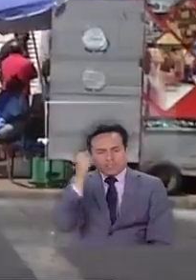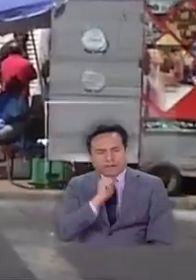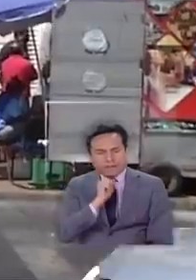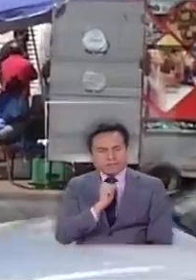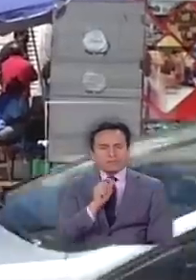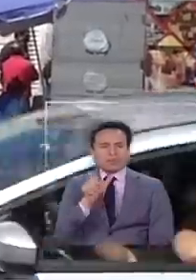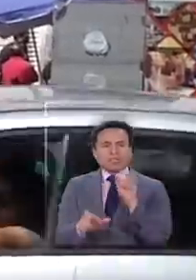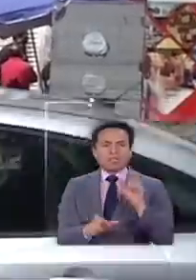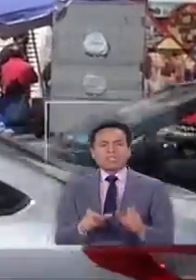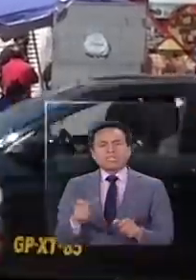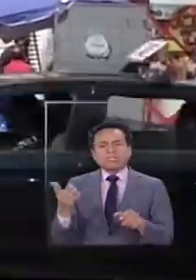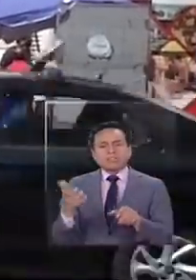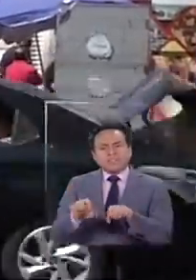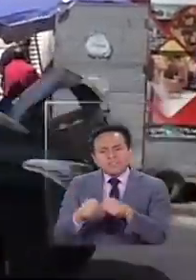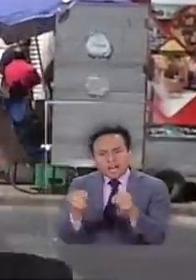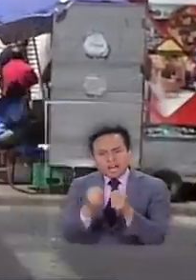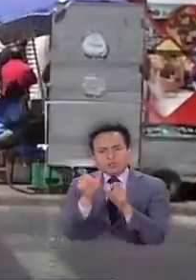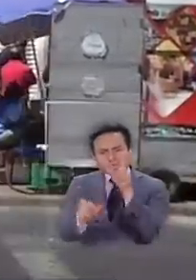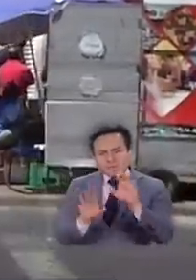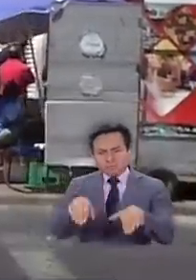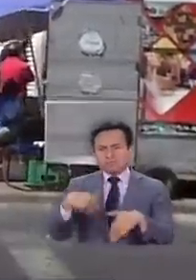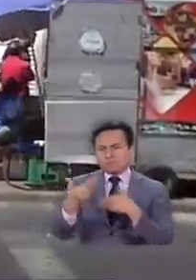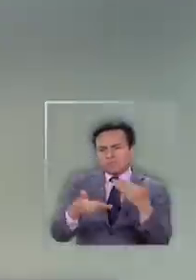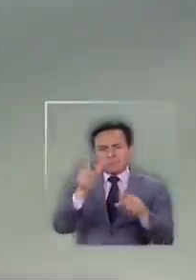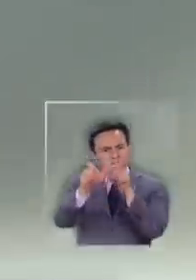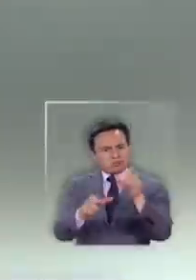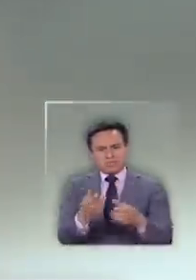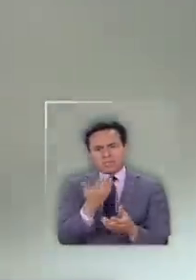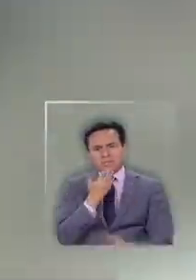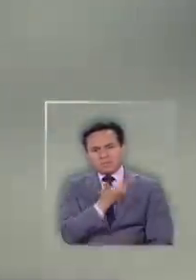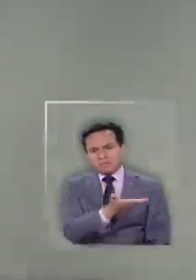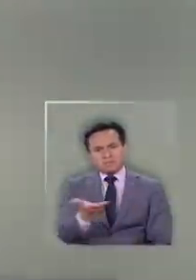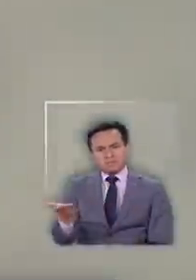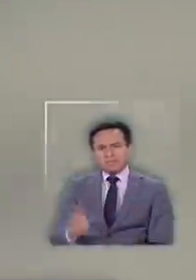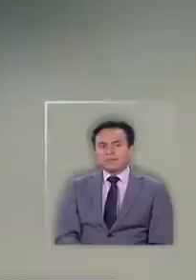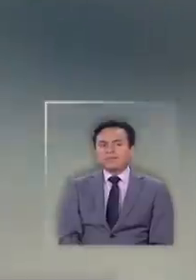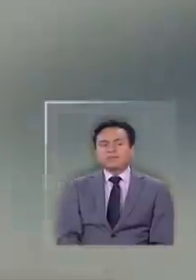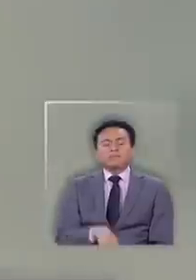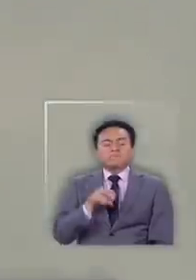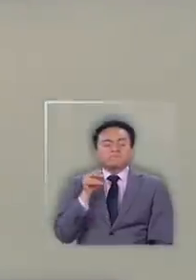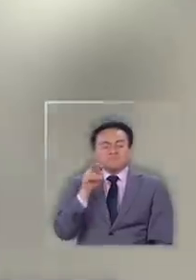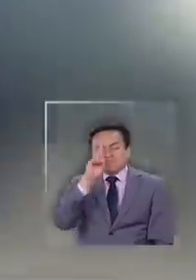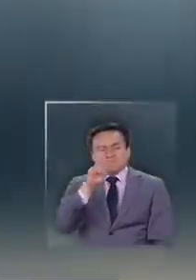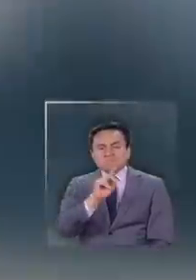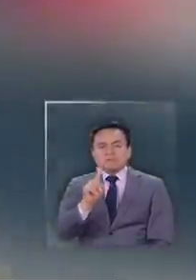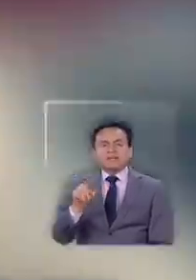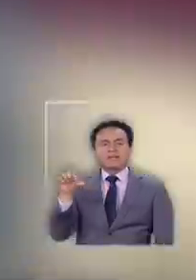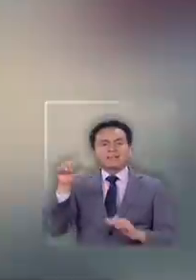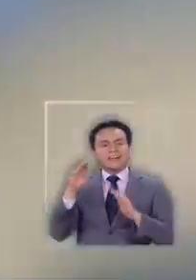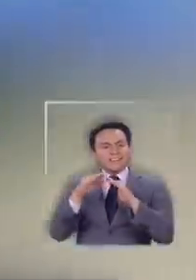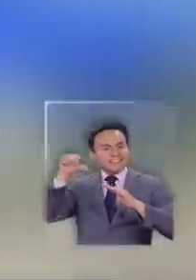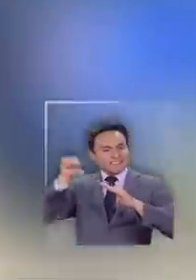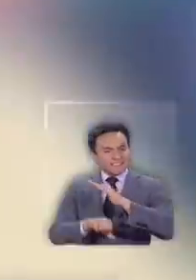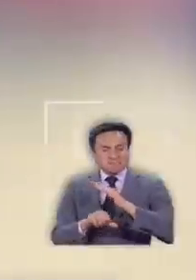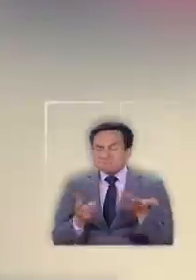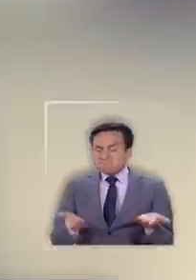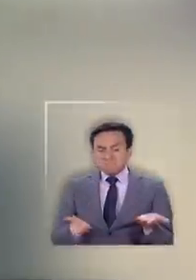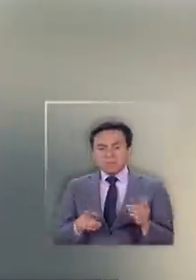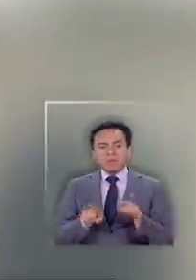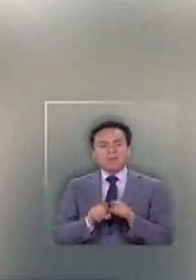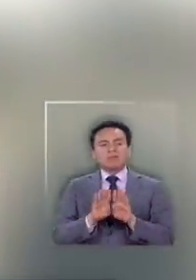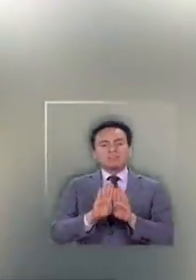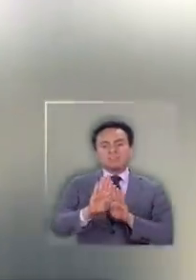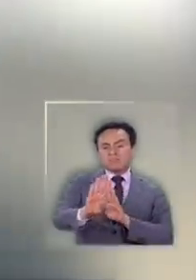Ahí se están haciendo daño a ellos y a demás personas. Sin respetar el llamado a quedarse en casa, menos aún el